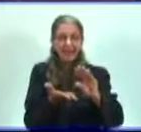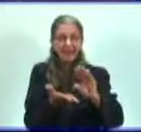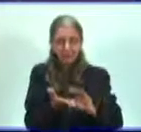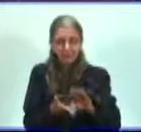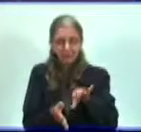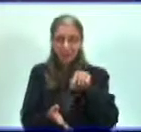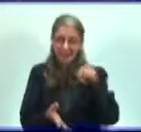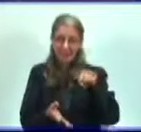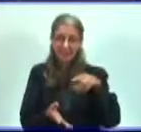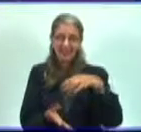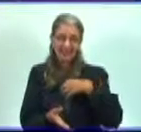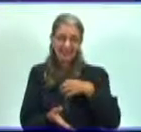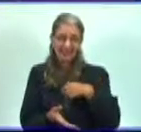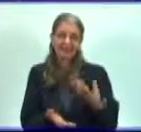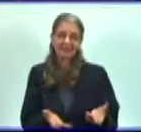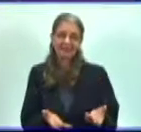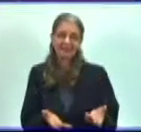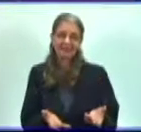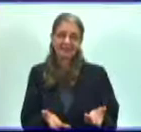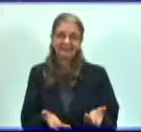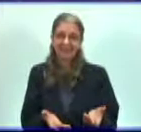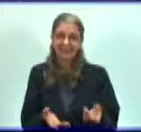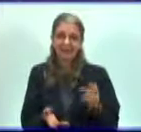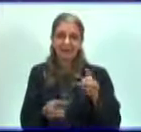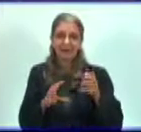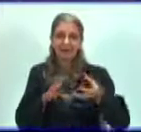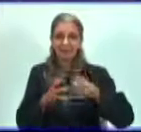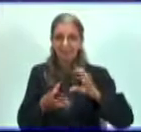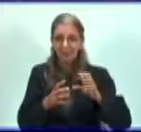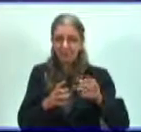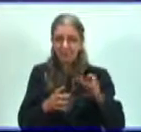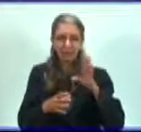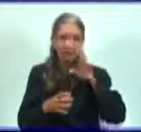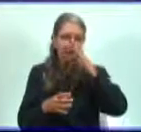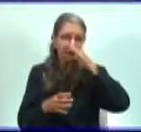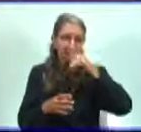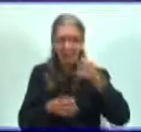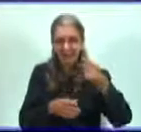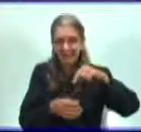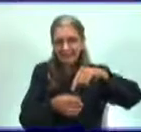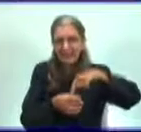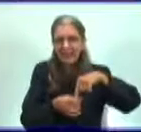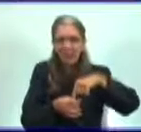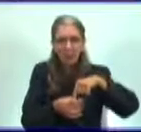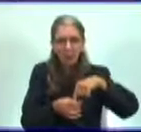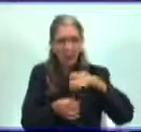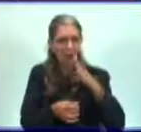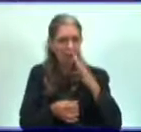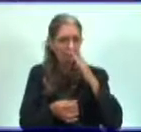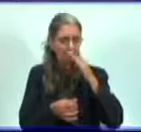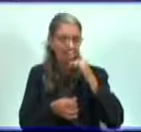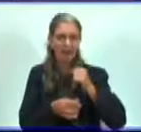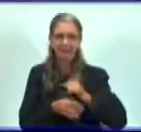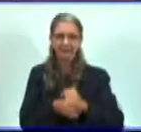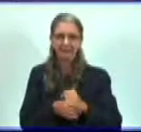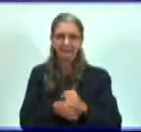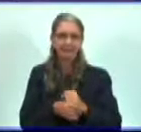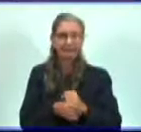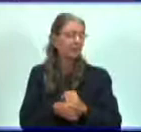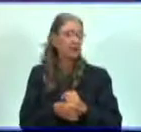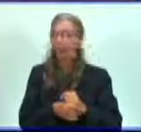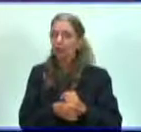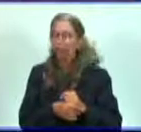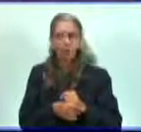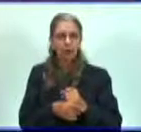que los virus son formas a celulares. Es decir, no lo puedo ubicar